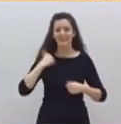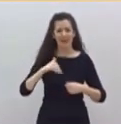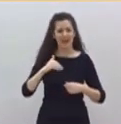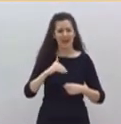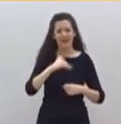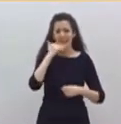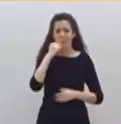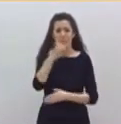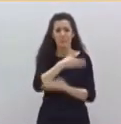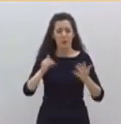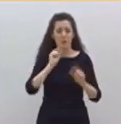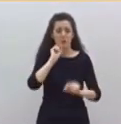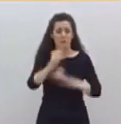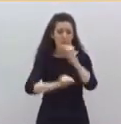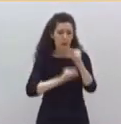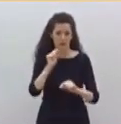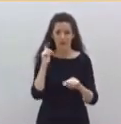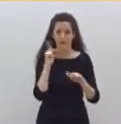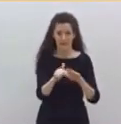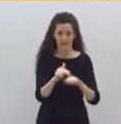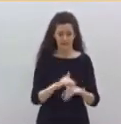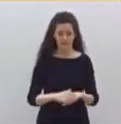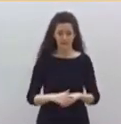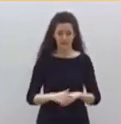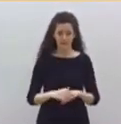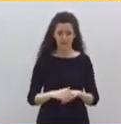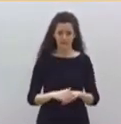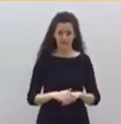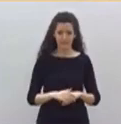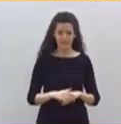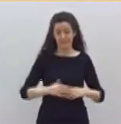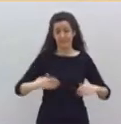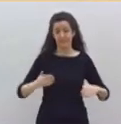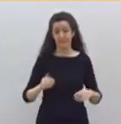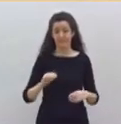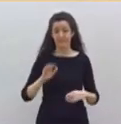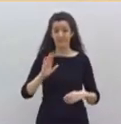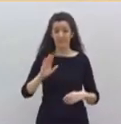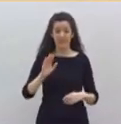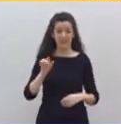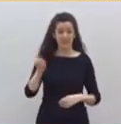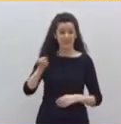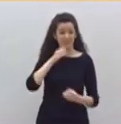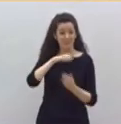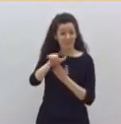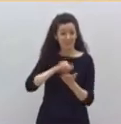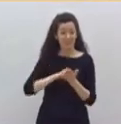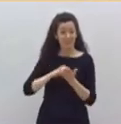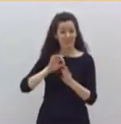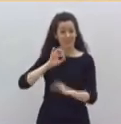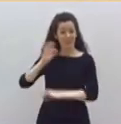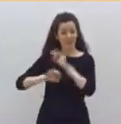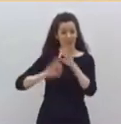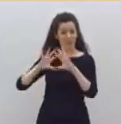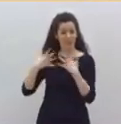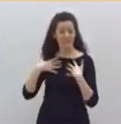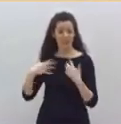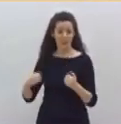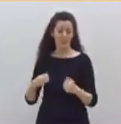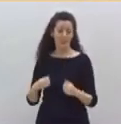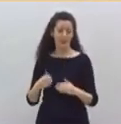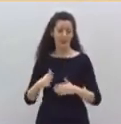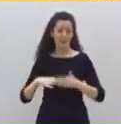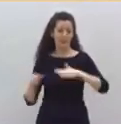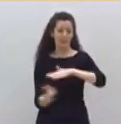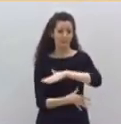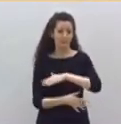si no se hubieran paralizado esas medidas, ocultado los informes de la Organización Mundial de la Salud, ocultado las alertas de la Unión Europea por una